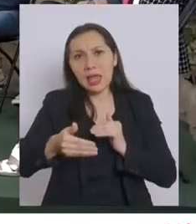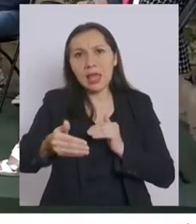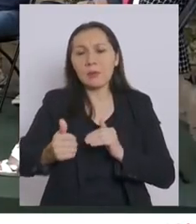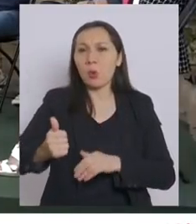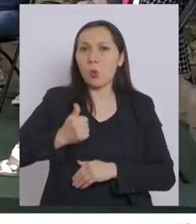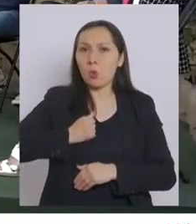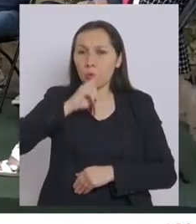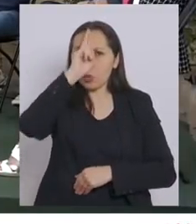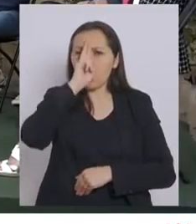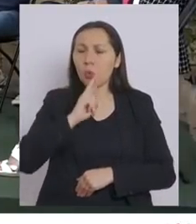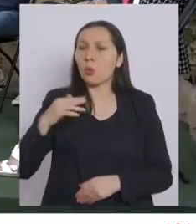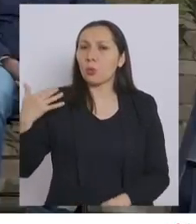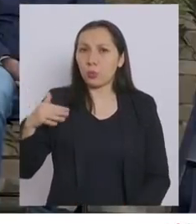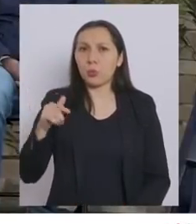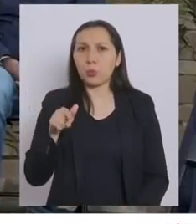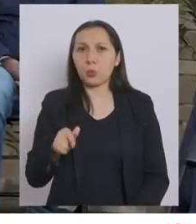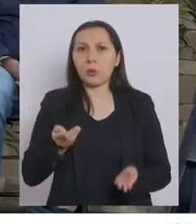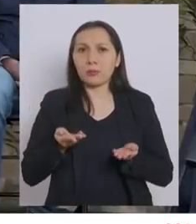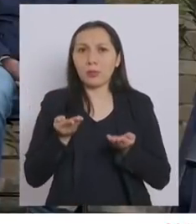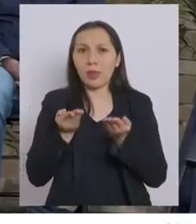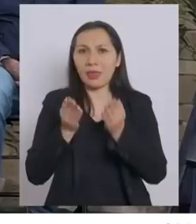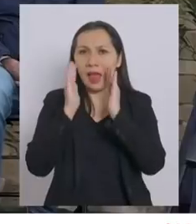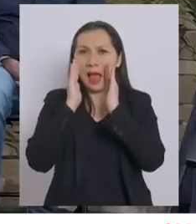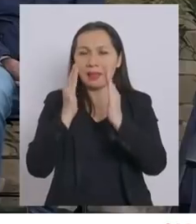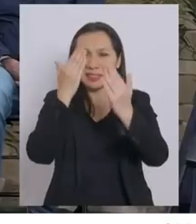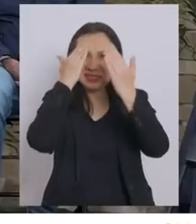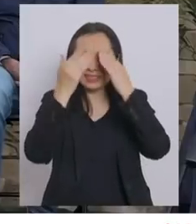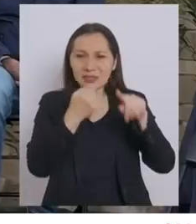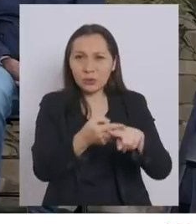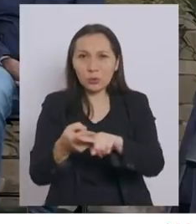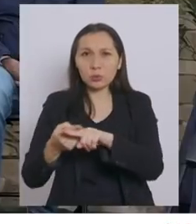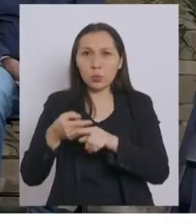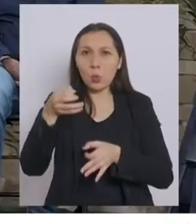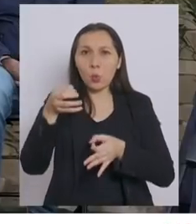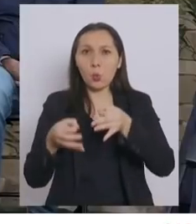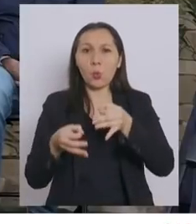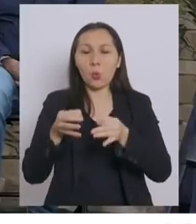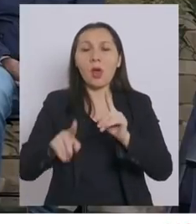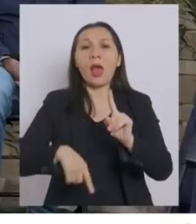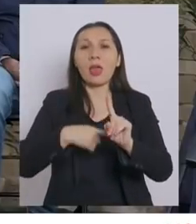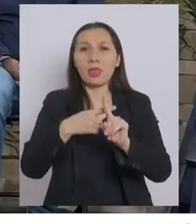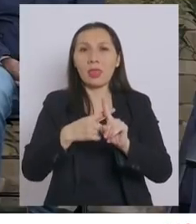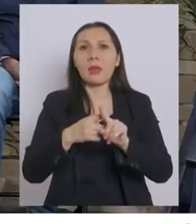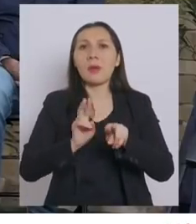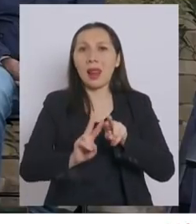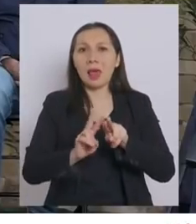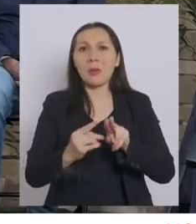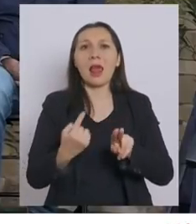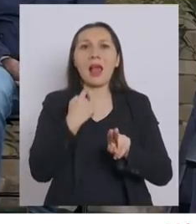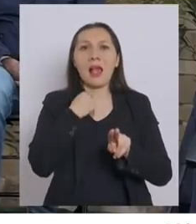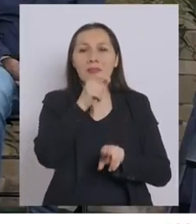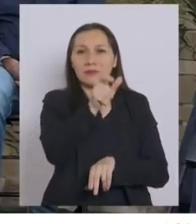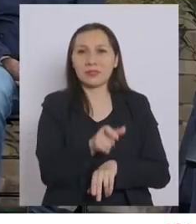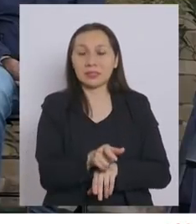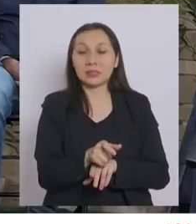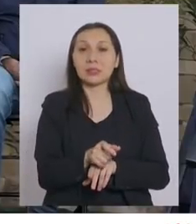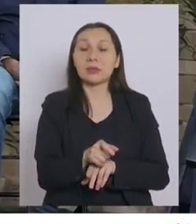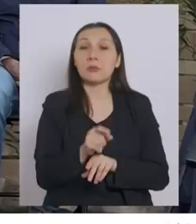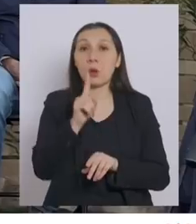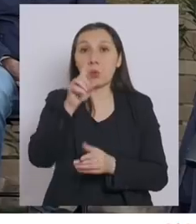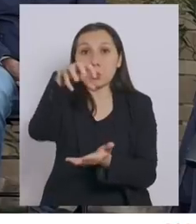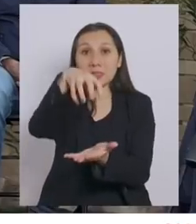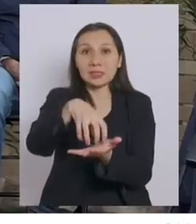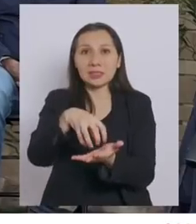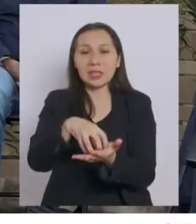cumplirá un rol esencial en entregar atención psicosocial y jurídica, además de reparación a las víctimas. Uno de esos